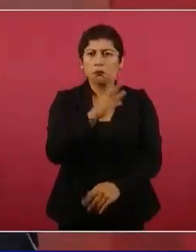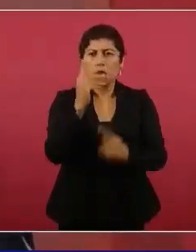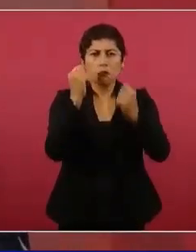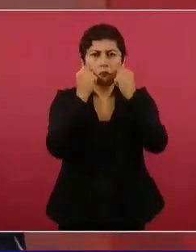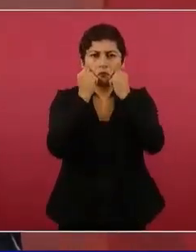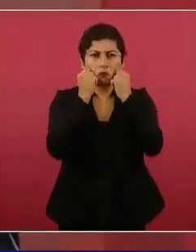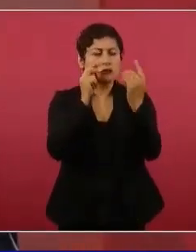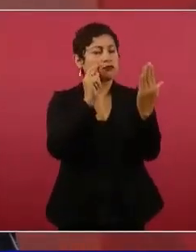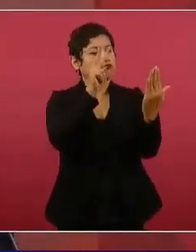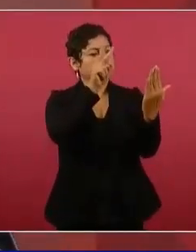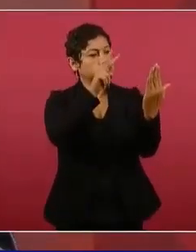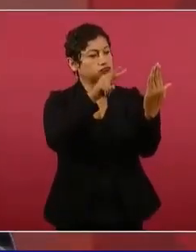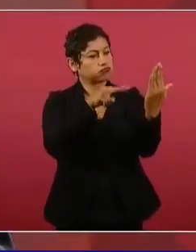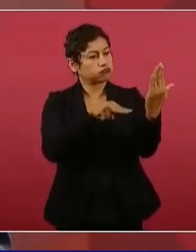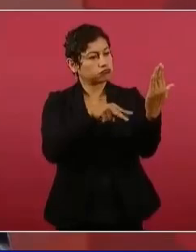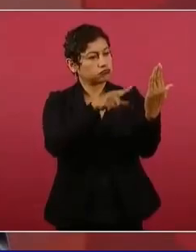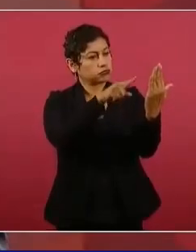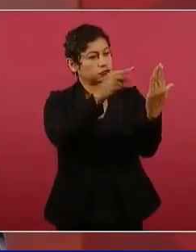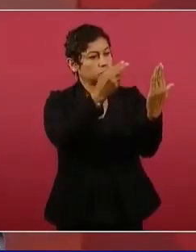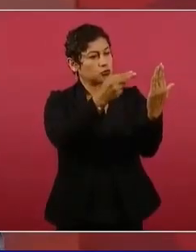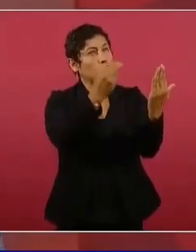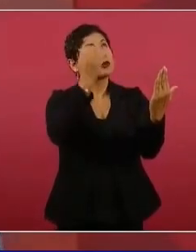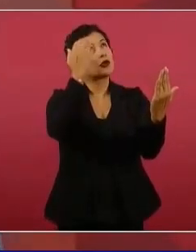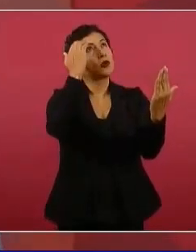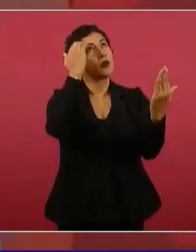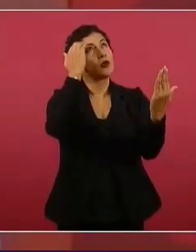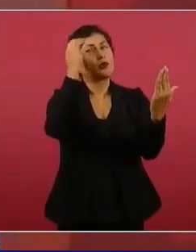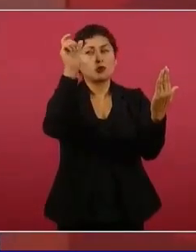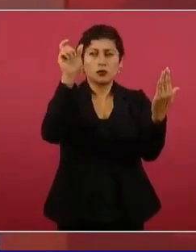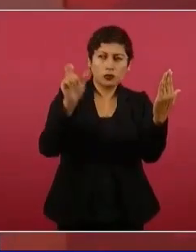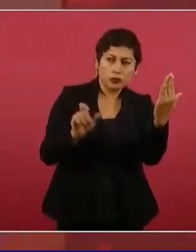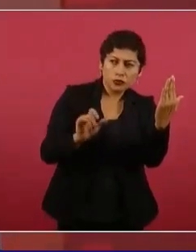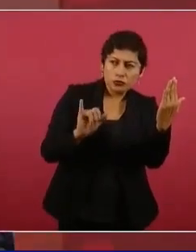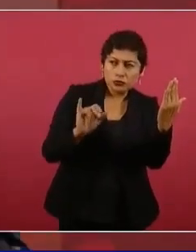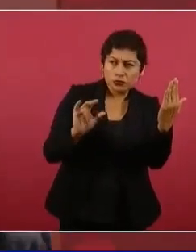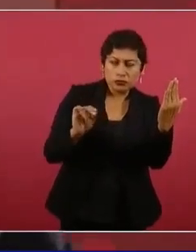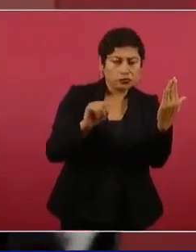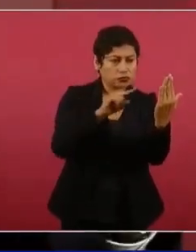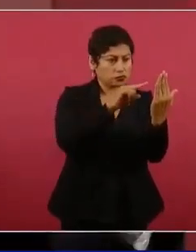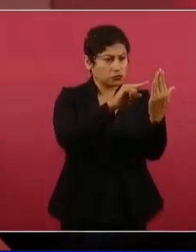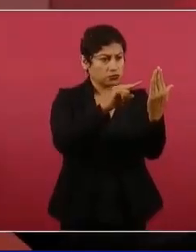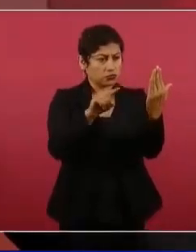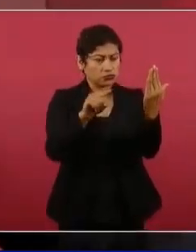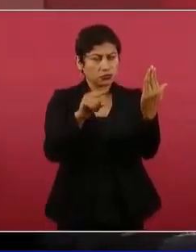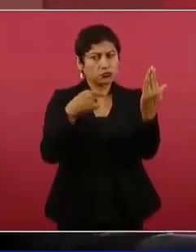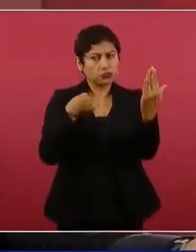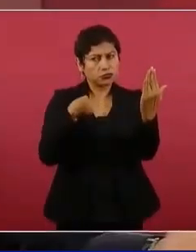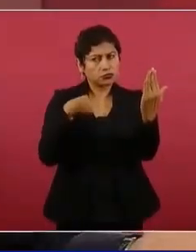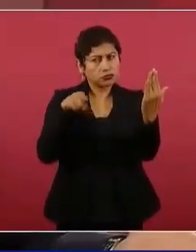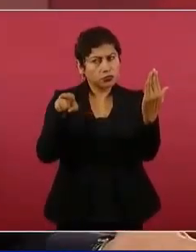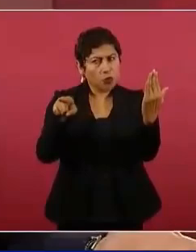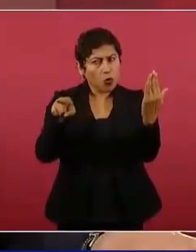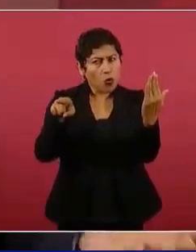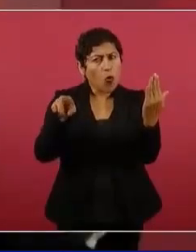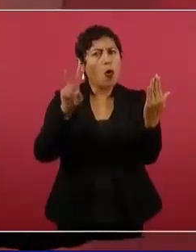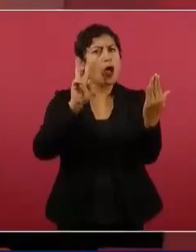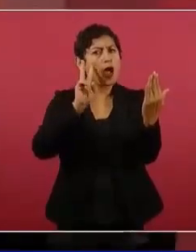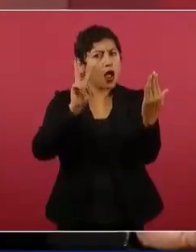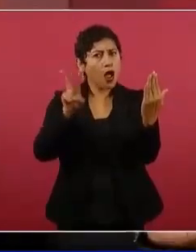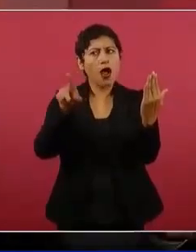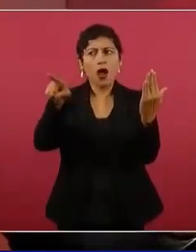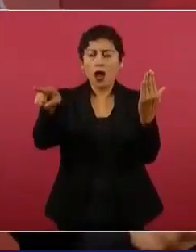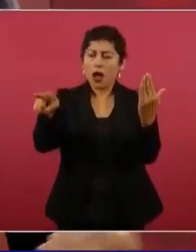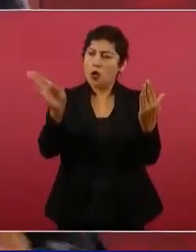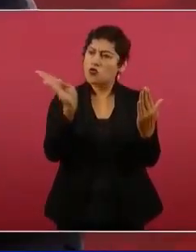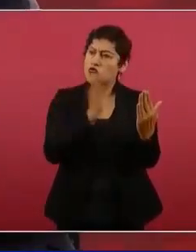a quién has visto que ayuda